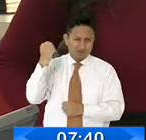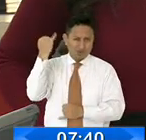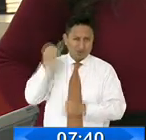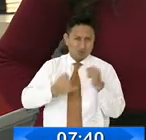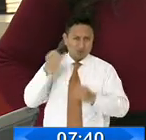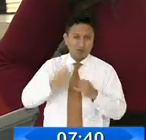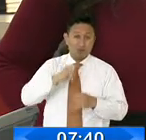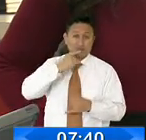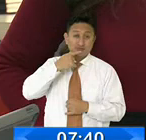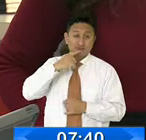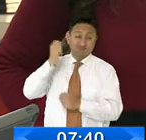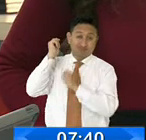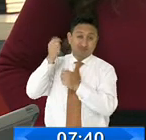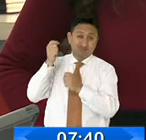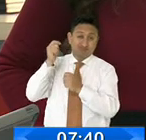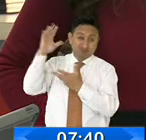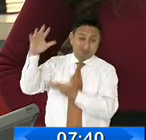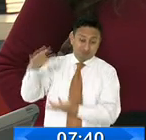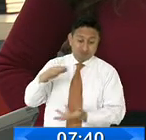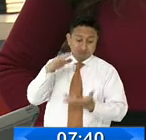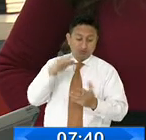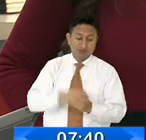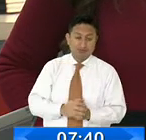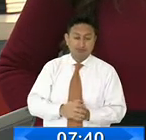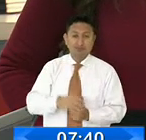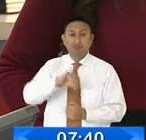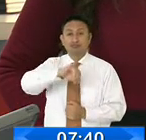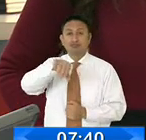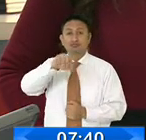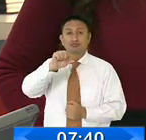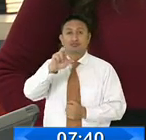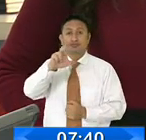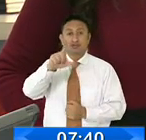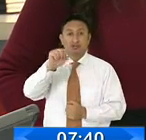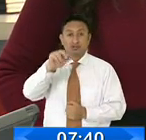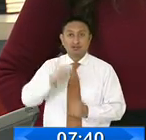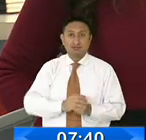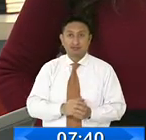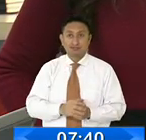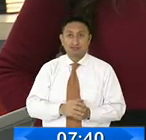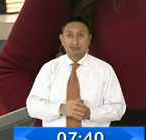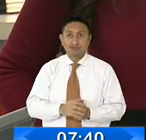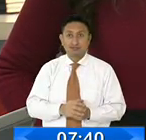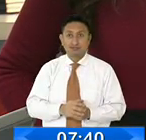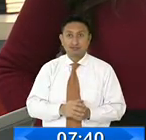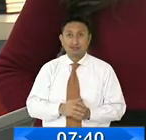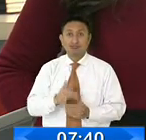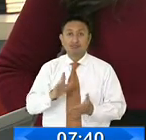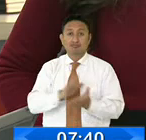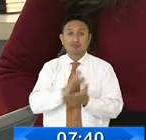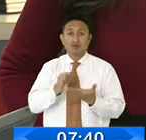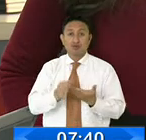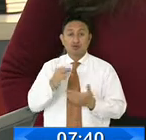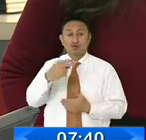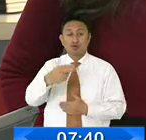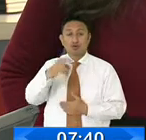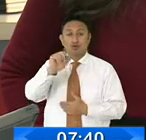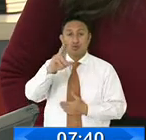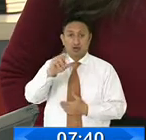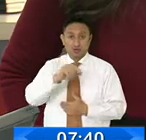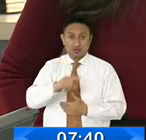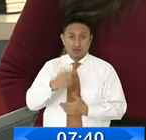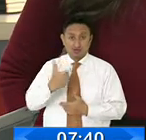hielero del chimborazo y Ercelinda Arevalo, de 83, se graduaron de la primaria en el Cantón Guano, está en la provincia de